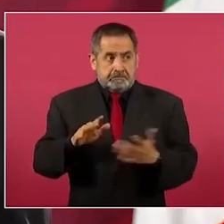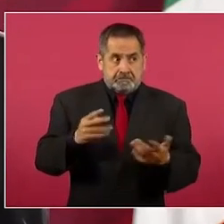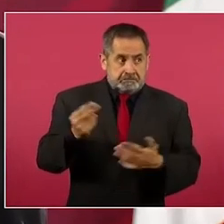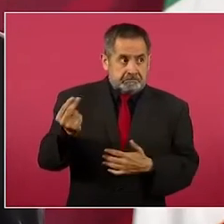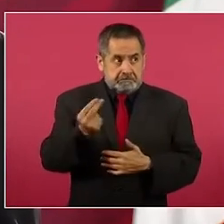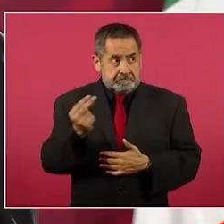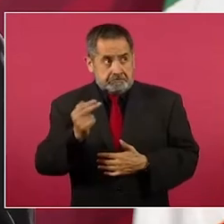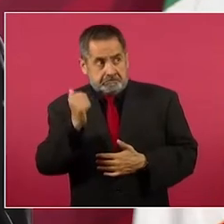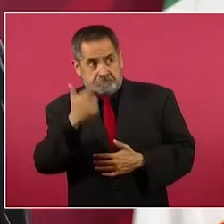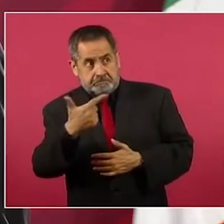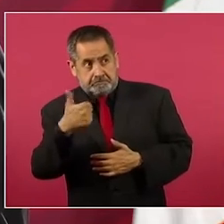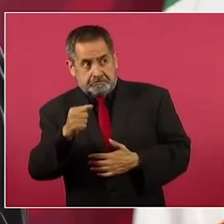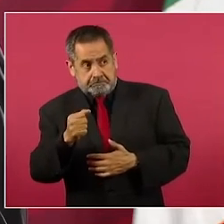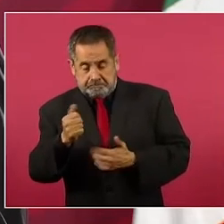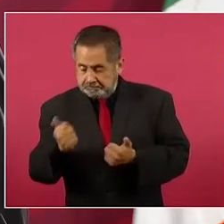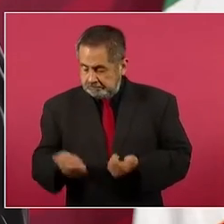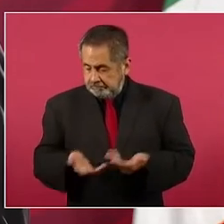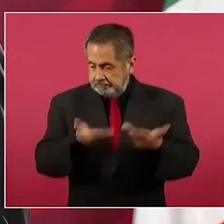requiere